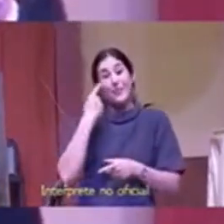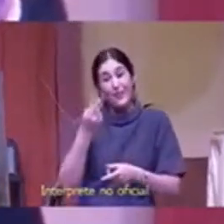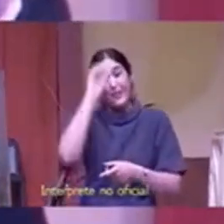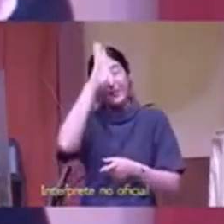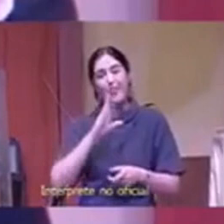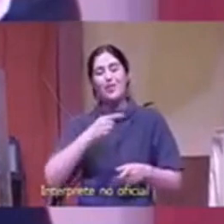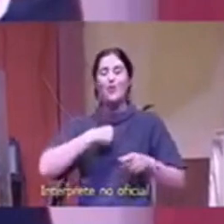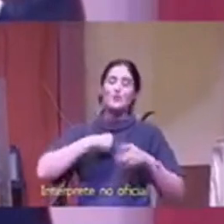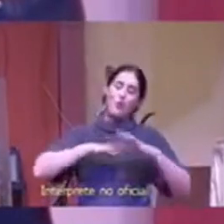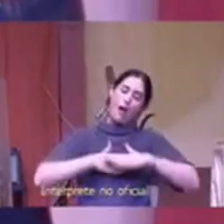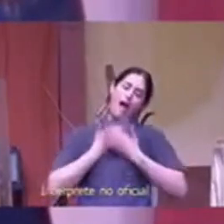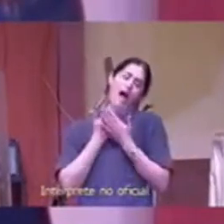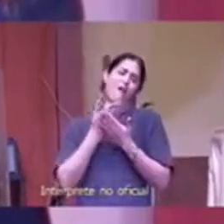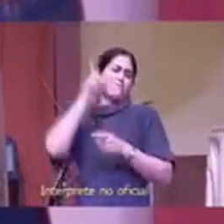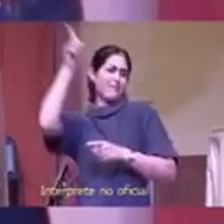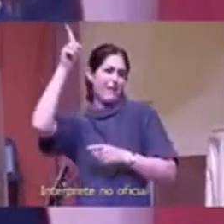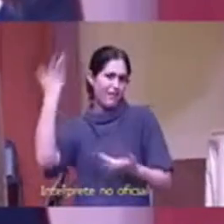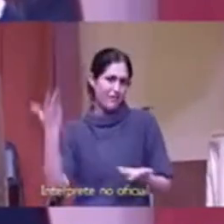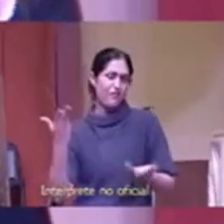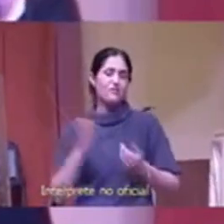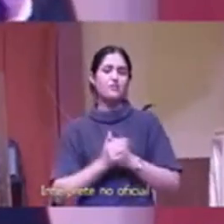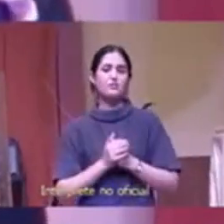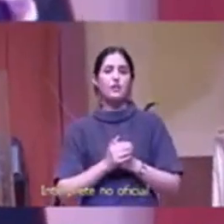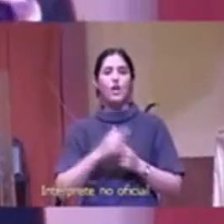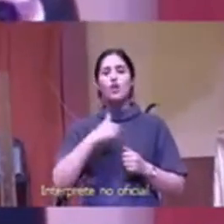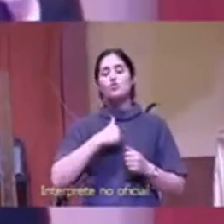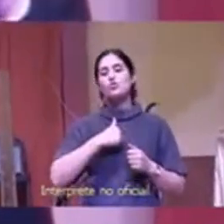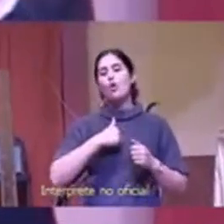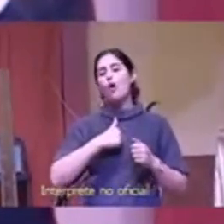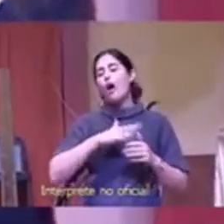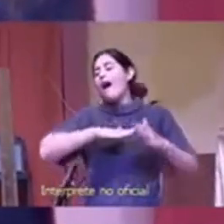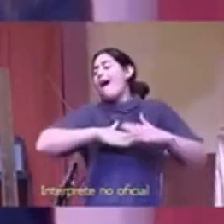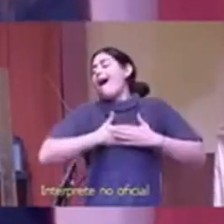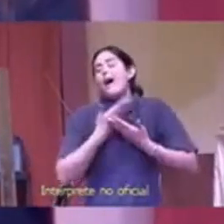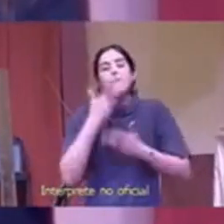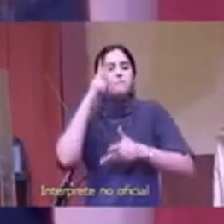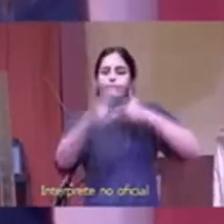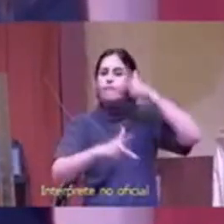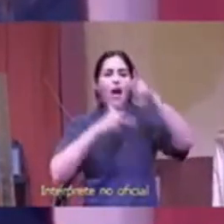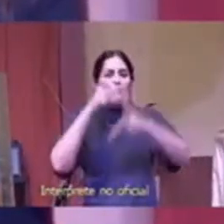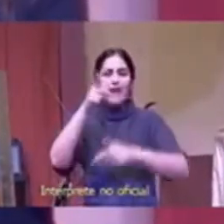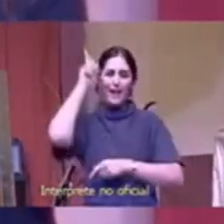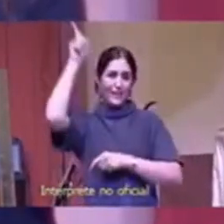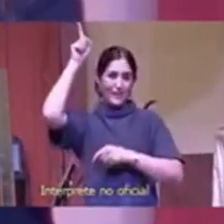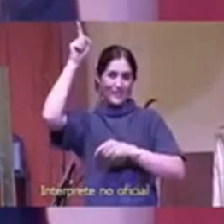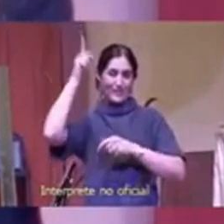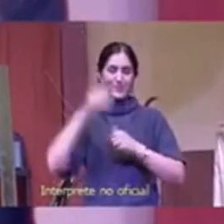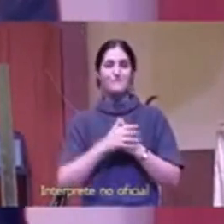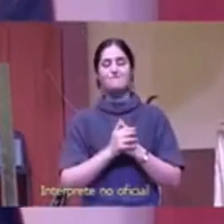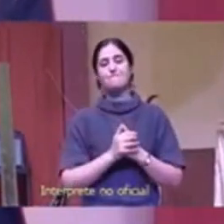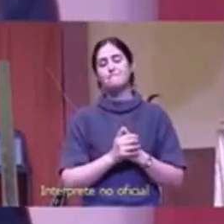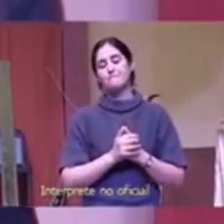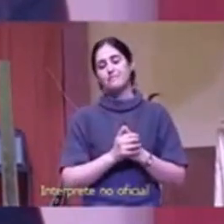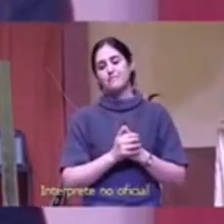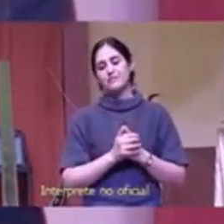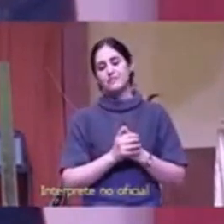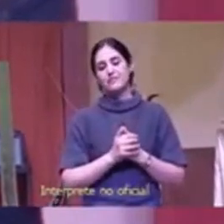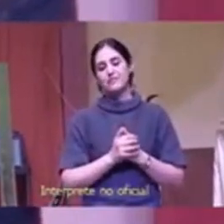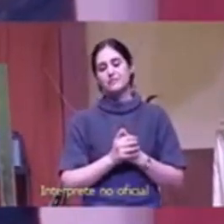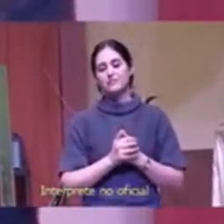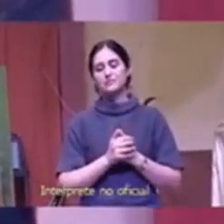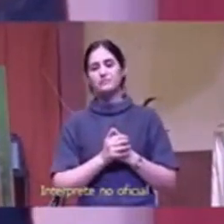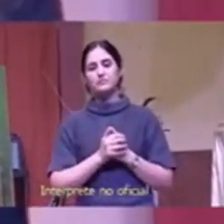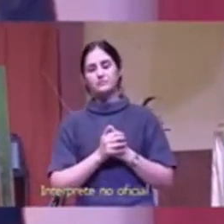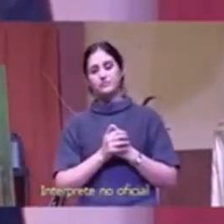a Jesús amo predicar el evangelio de hecho esto